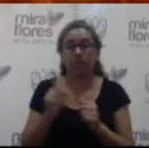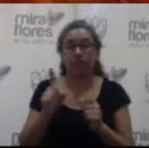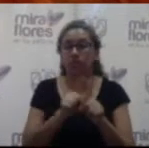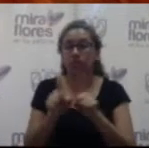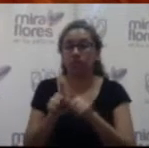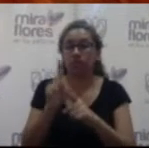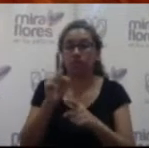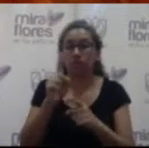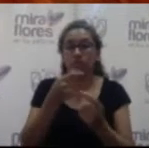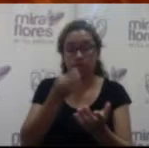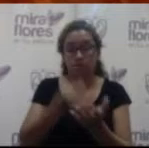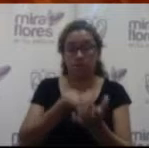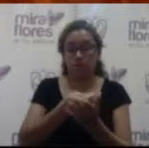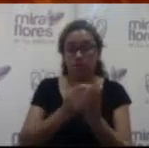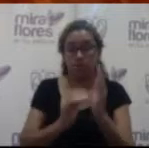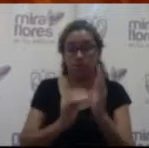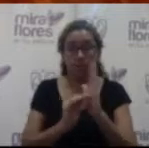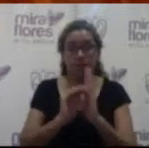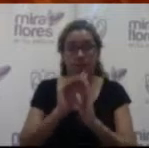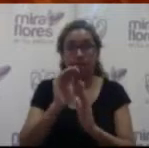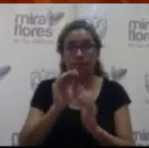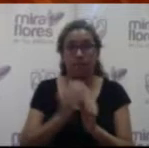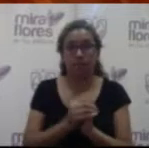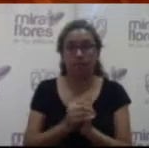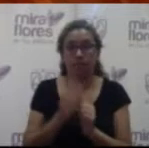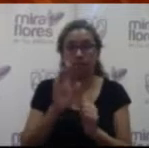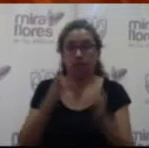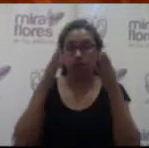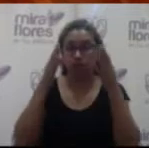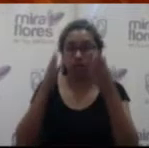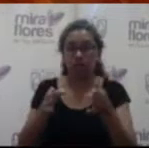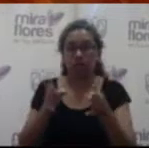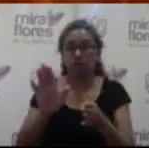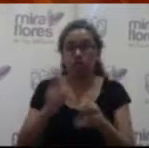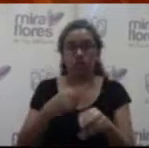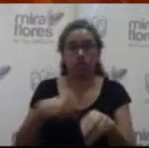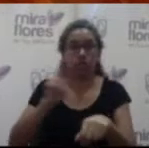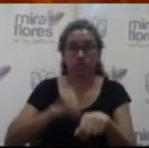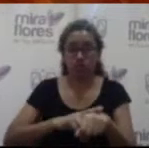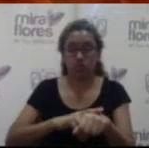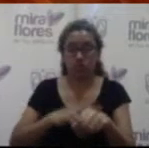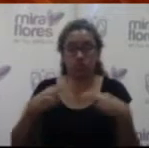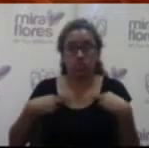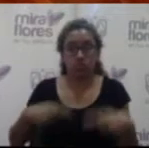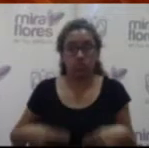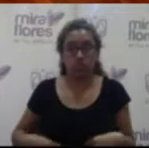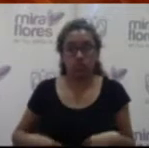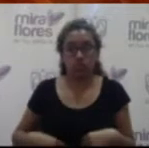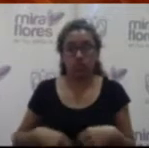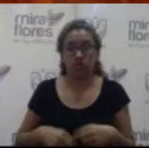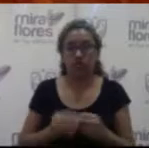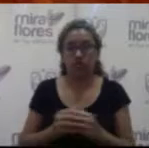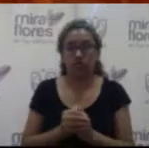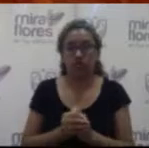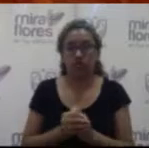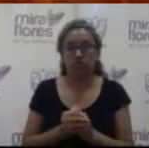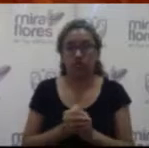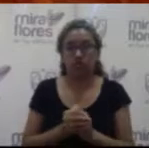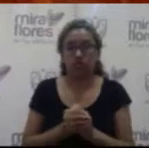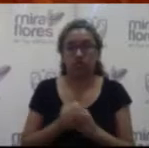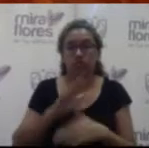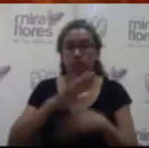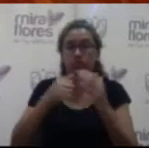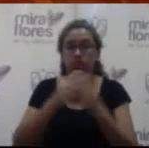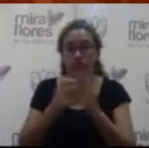constituye una subvención excepcional en atención a su naturaleza estrictamente humanitaria de conformidad con las consideraciones